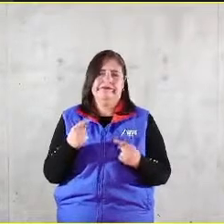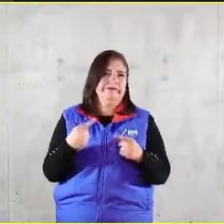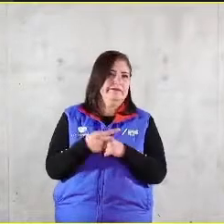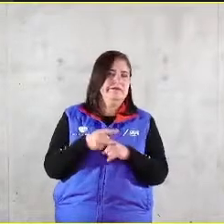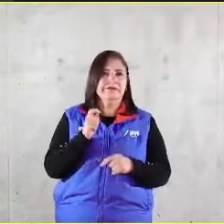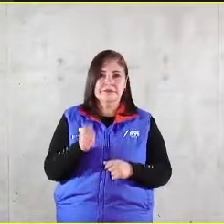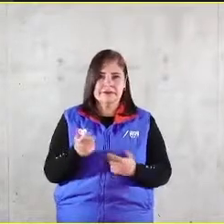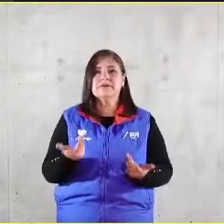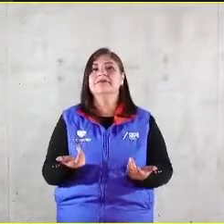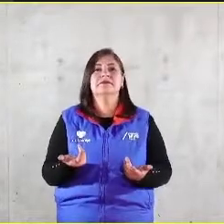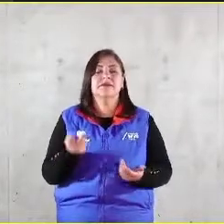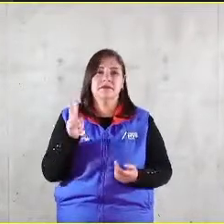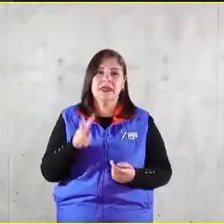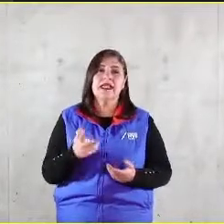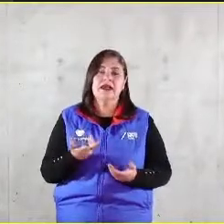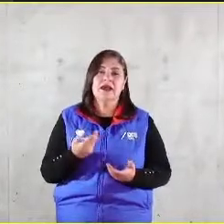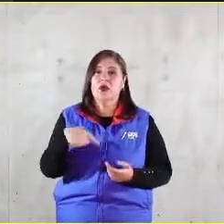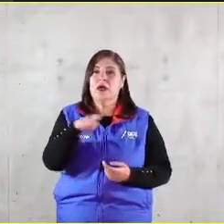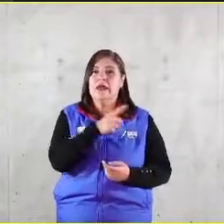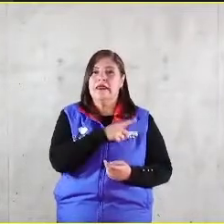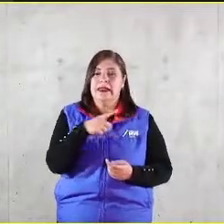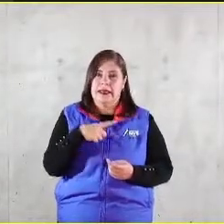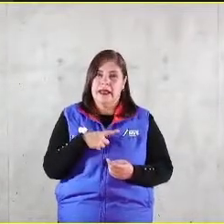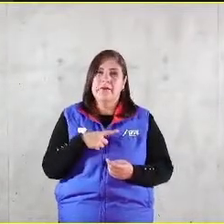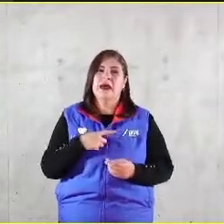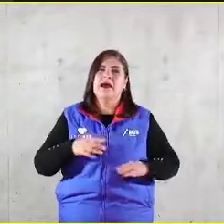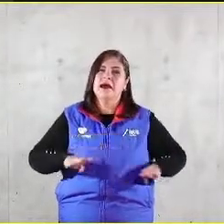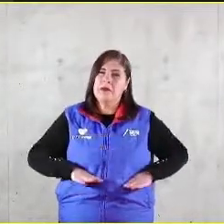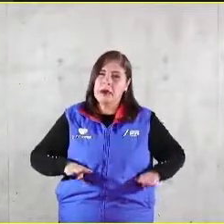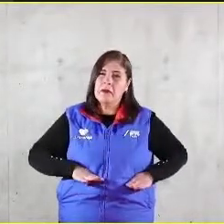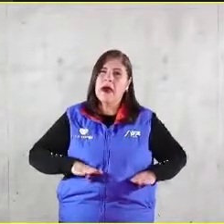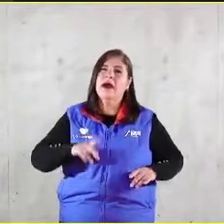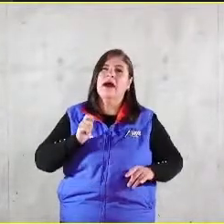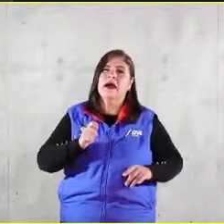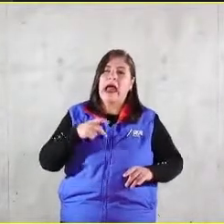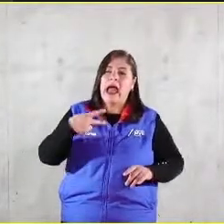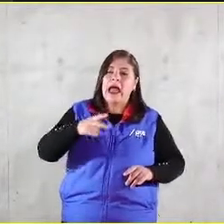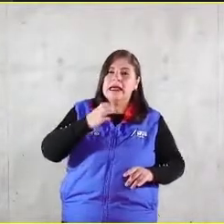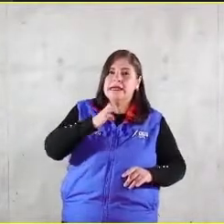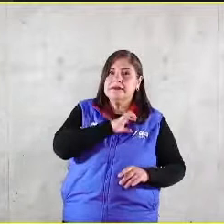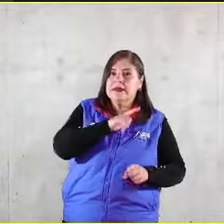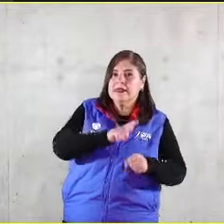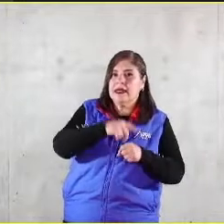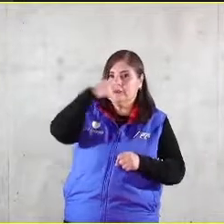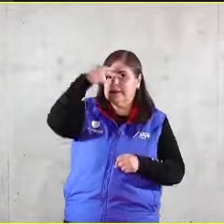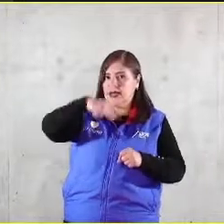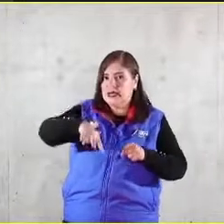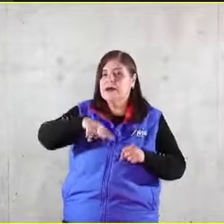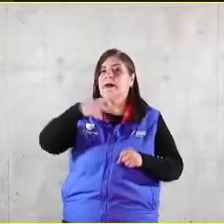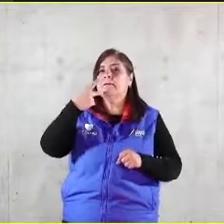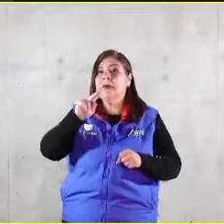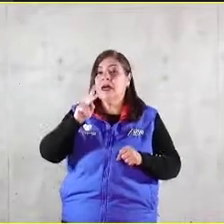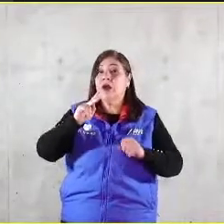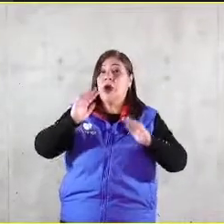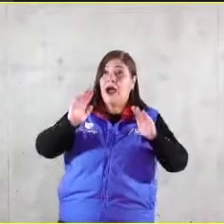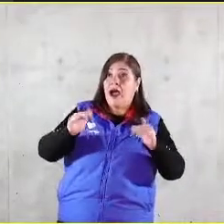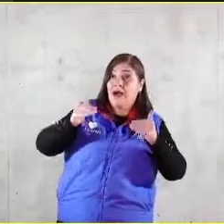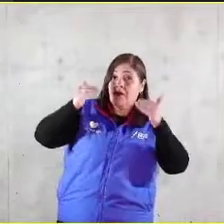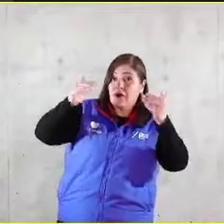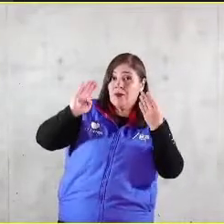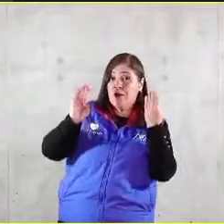dense cuenta cómo tenemos nuestras particularidades en México, pero al final en el mundo entero hay otras